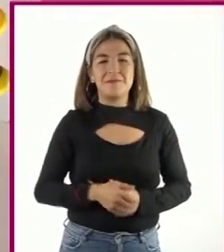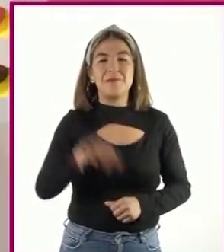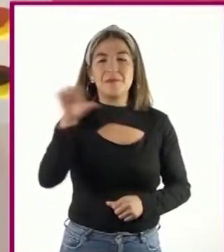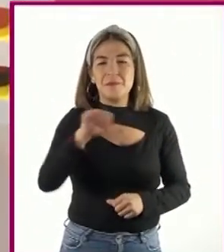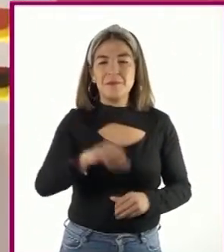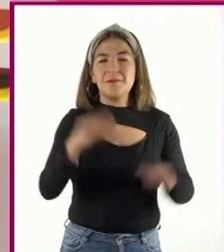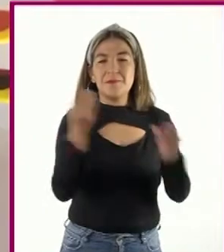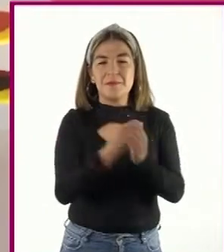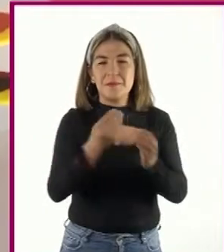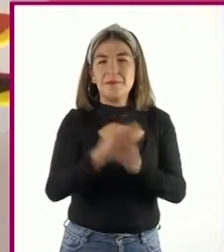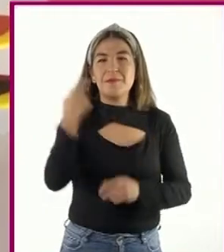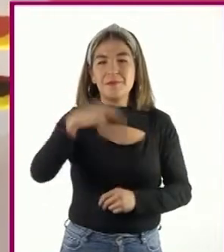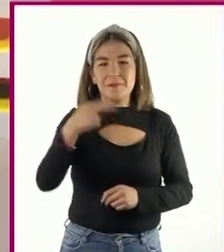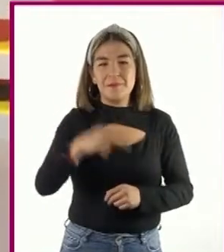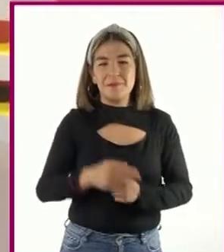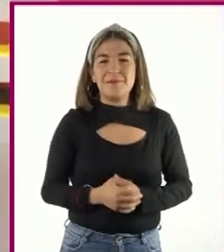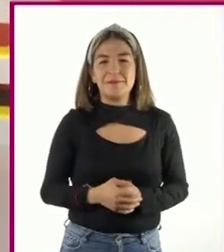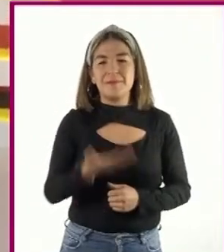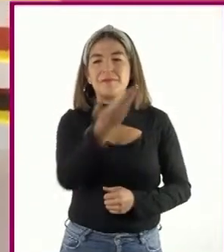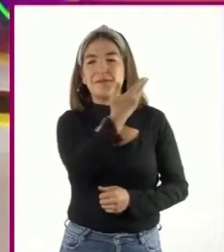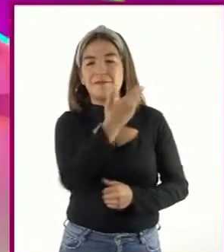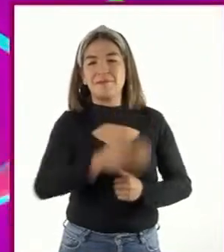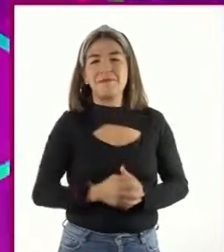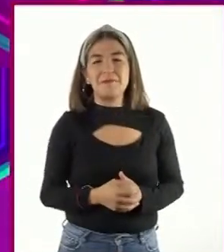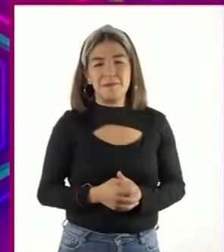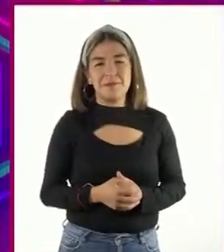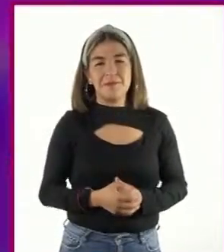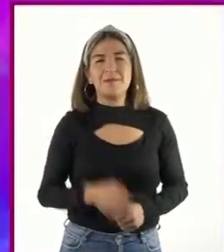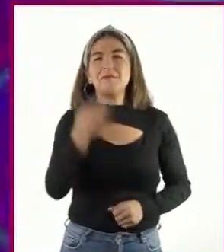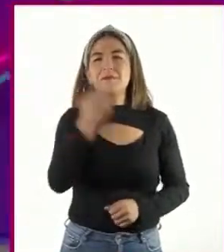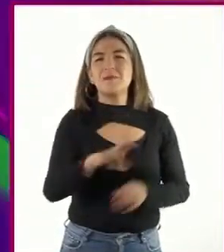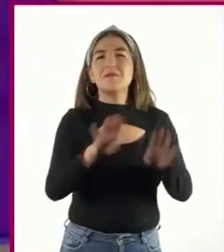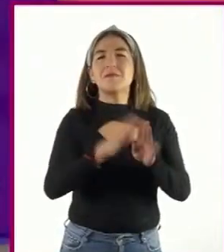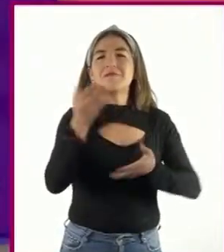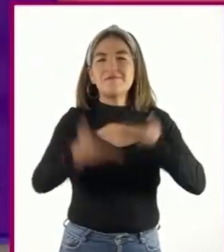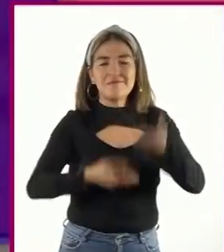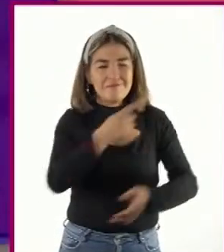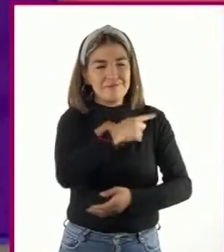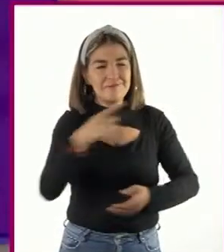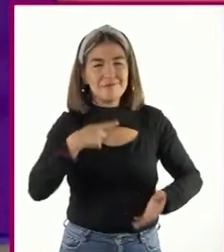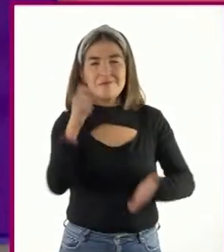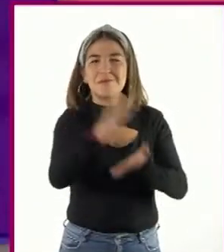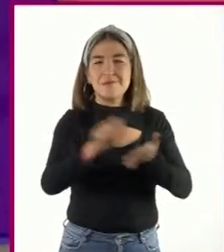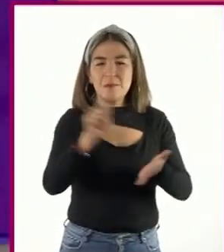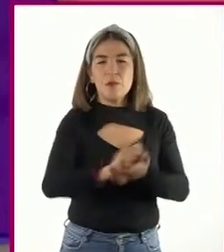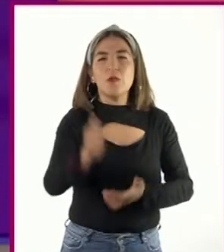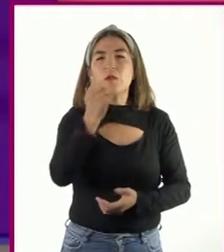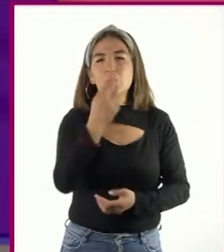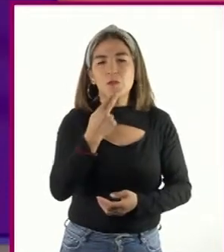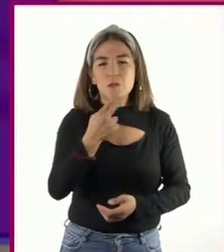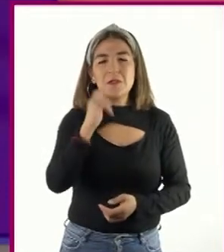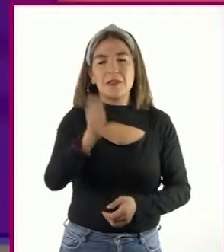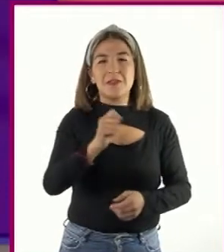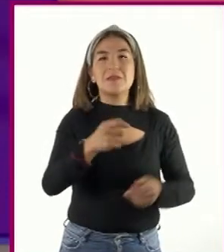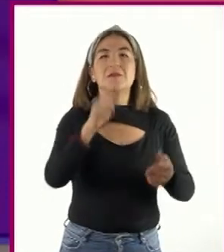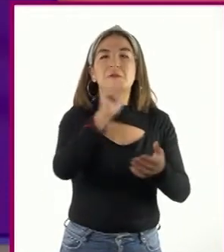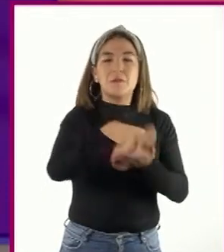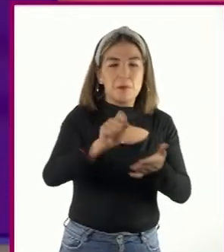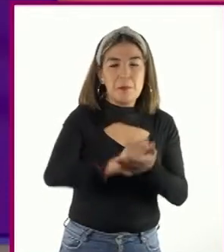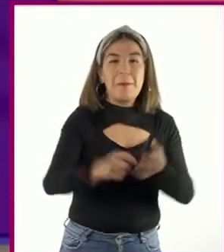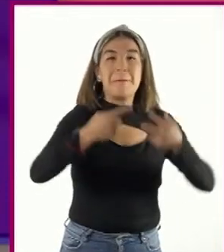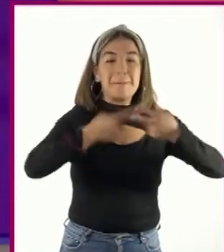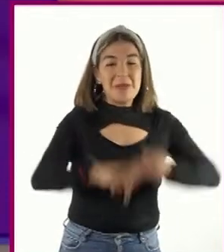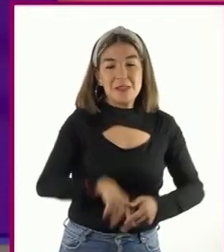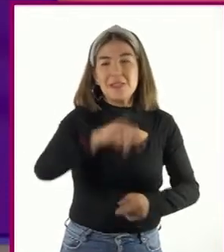sesión se titula La cortesía por escrito, cuyo propósito es revisar el uso de las fórmulas de entrada y despedidas